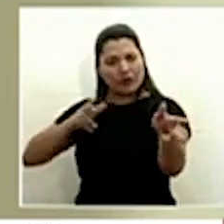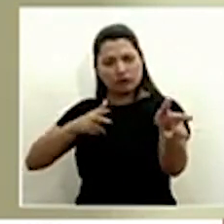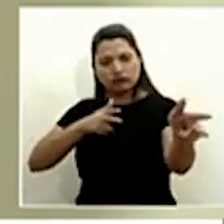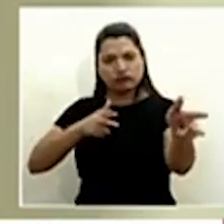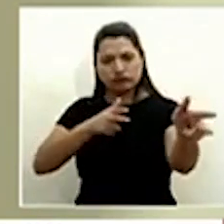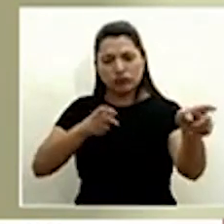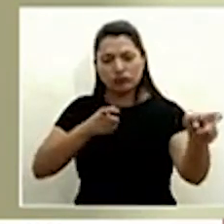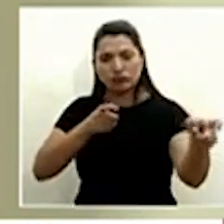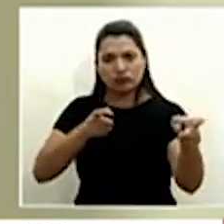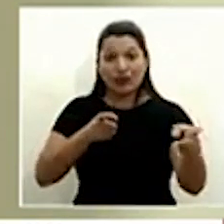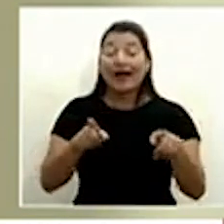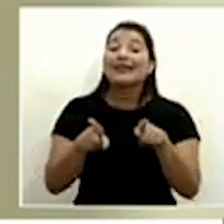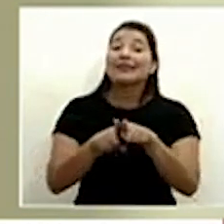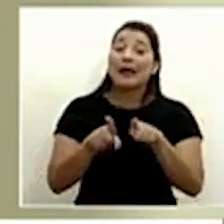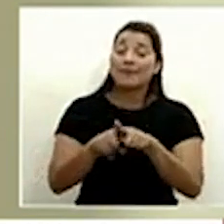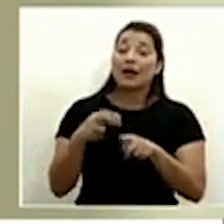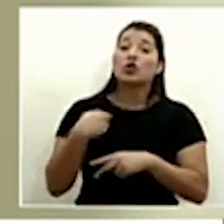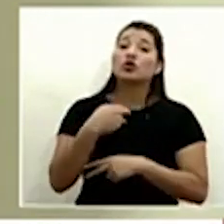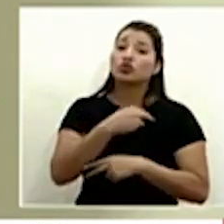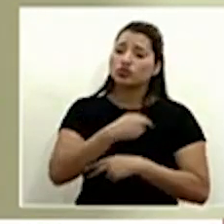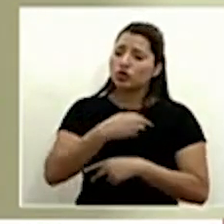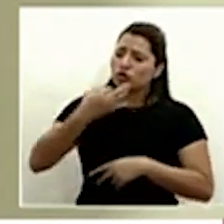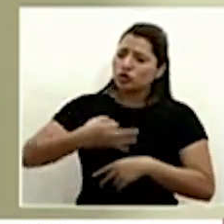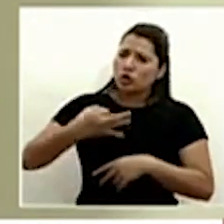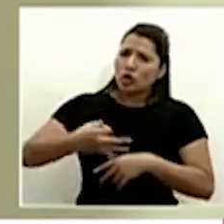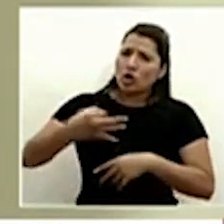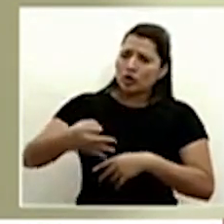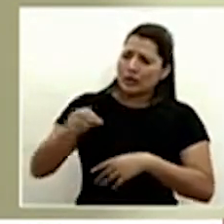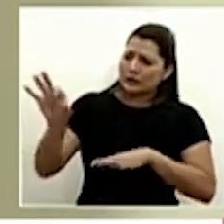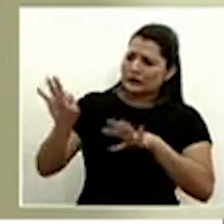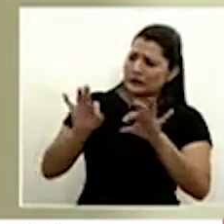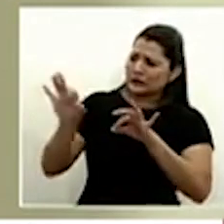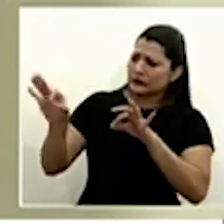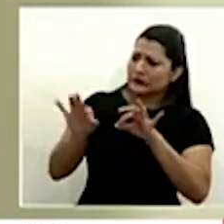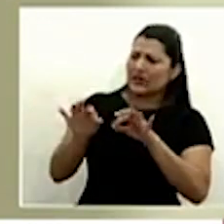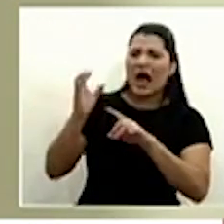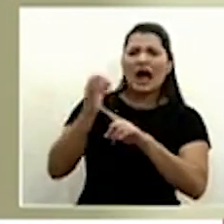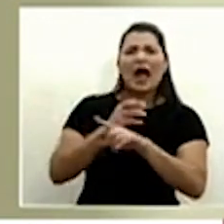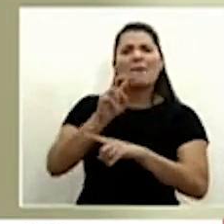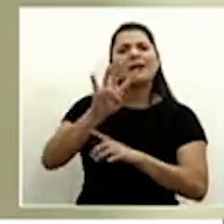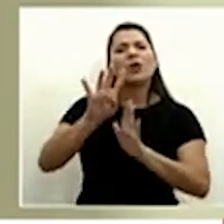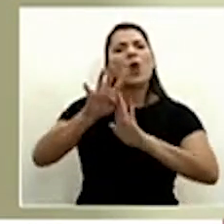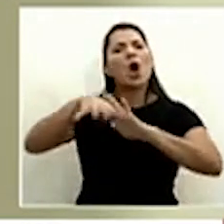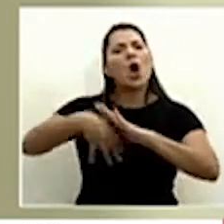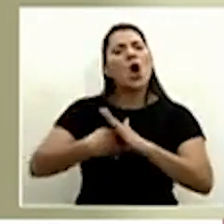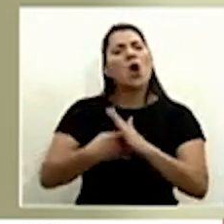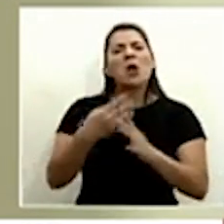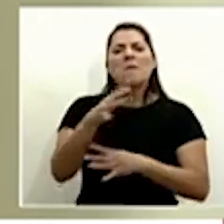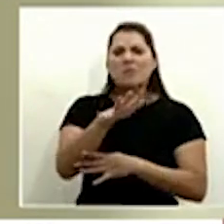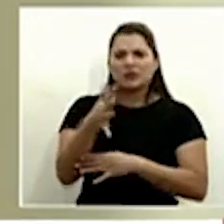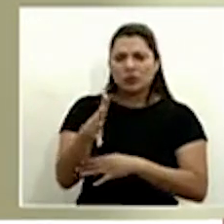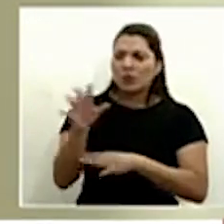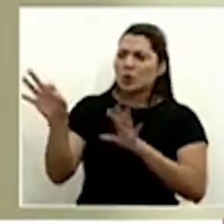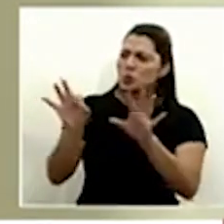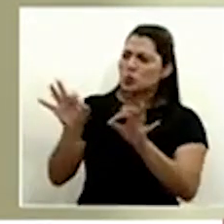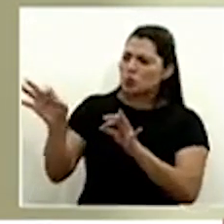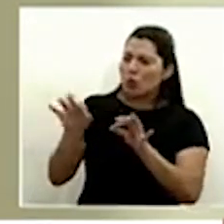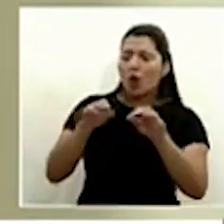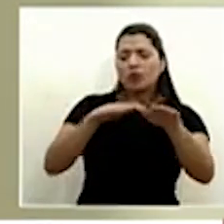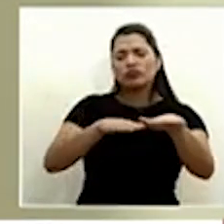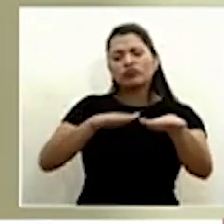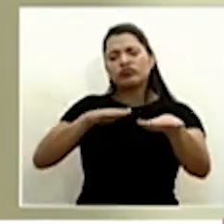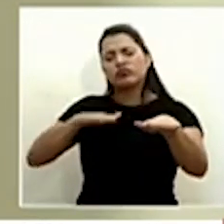anuncian que serán realizados diariamente cada 24 horas aproximadamente en cada una de las direcciones